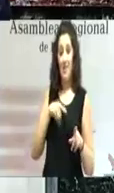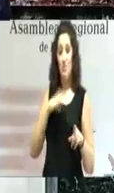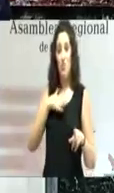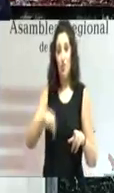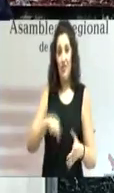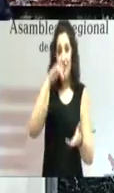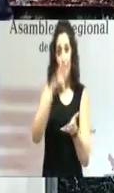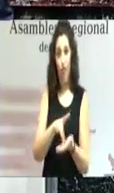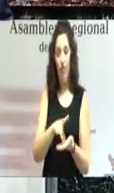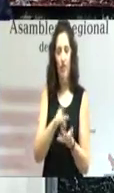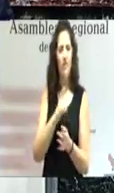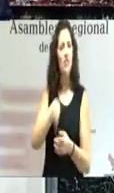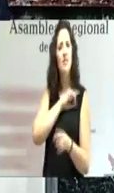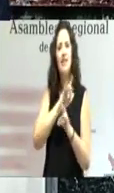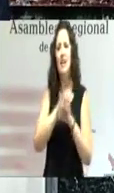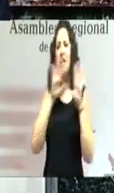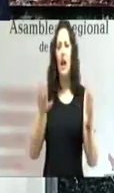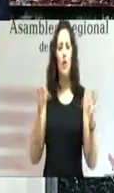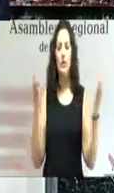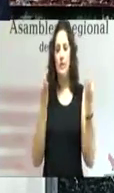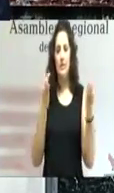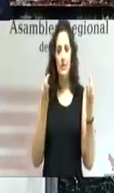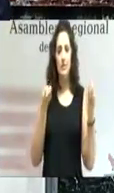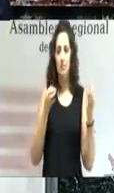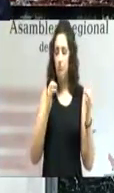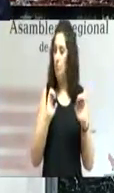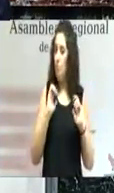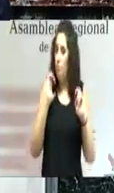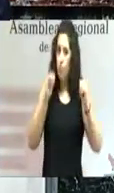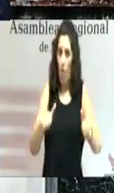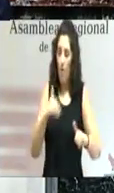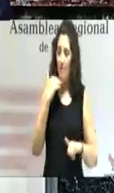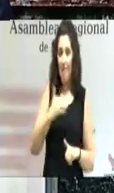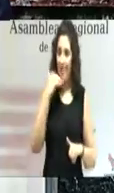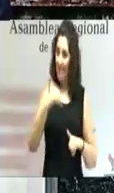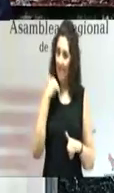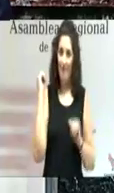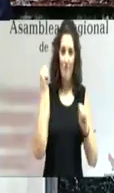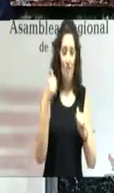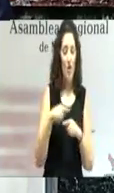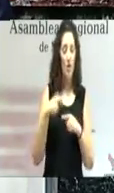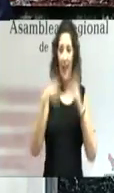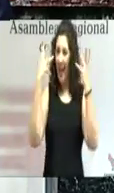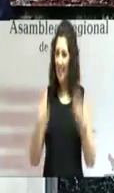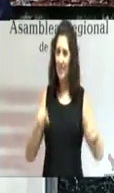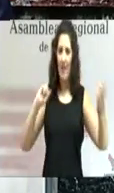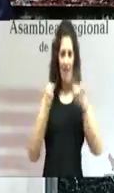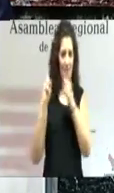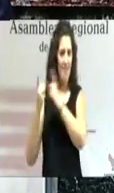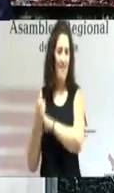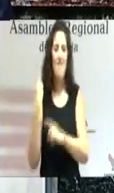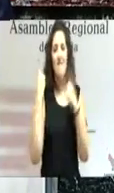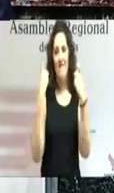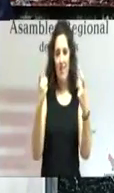claro que solo acaba de empezar, pero también que quedan muchas cosas por cambiar, cosas